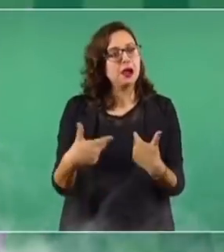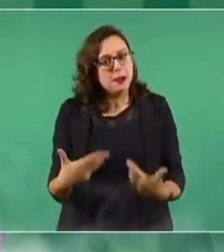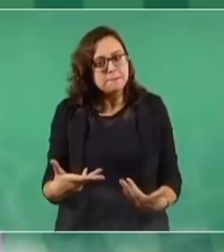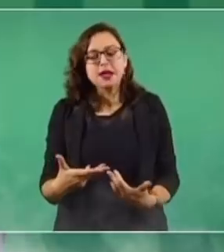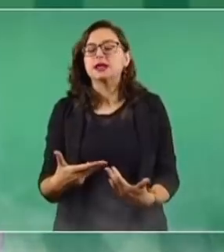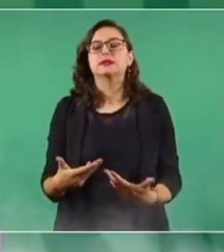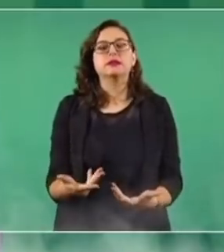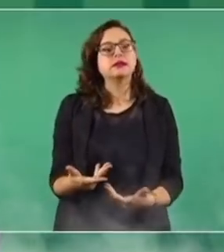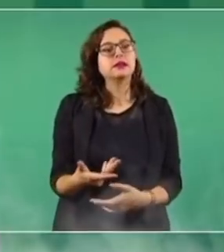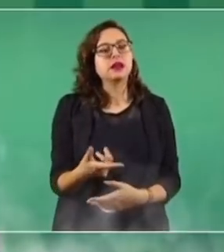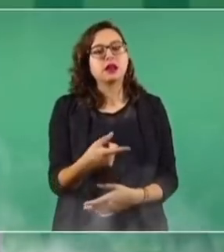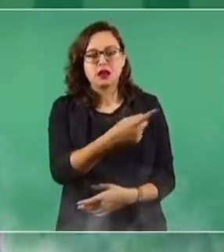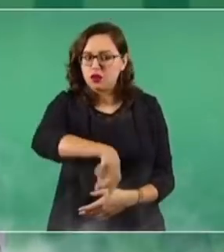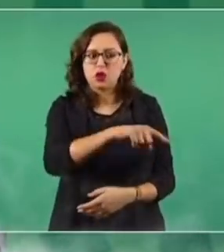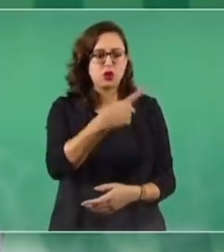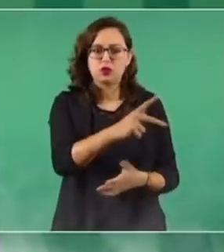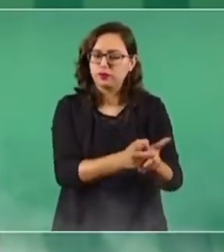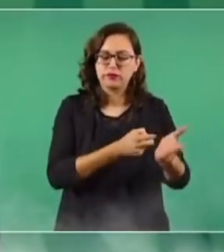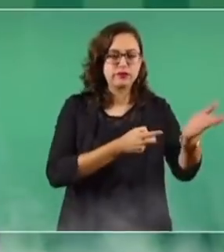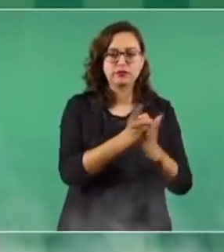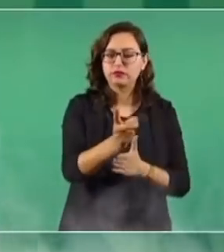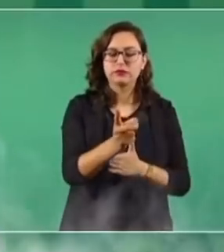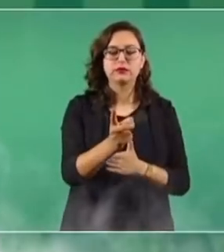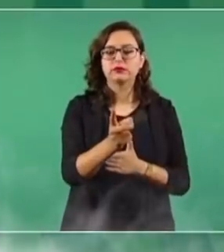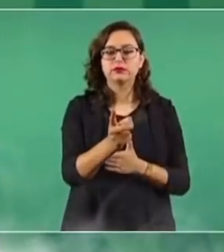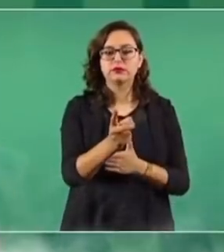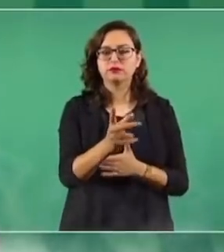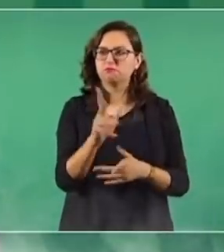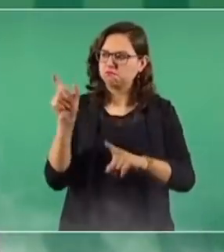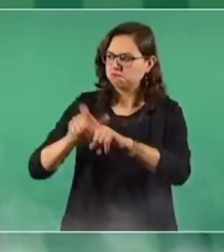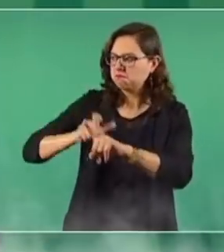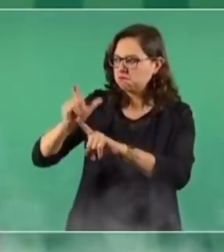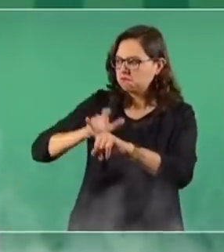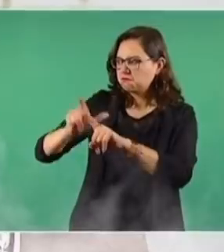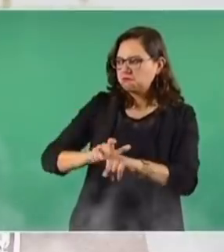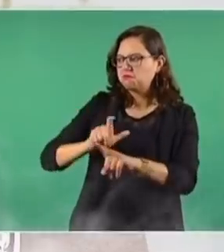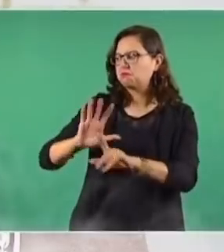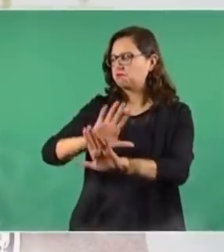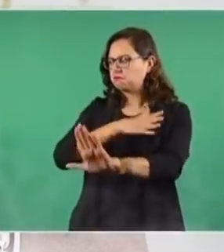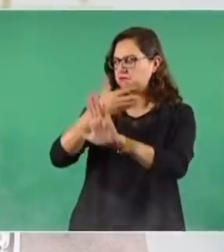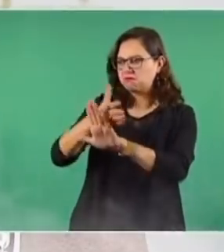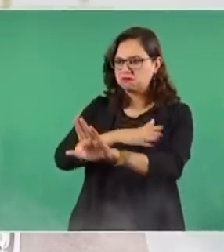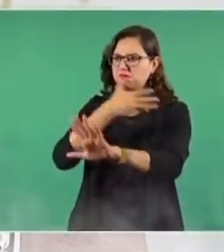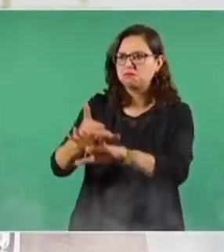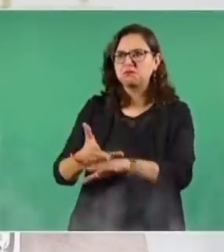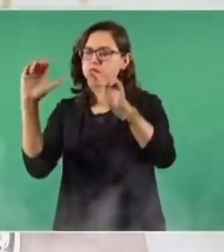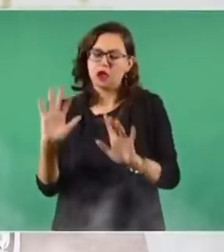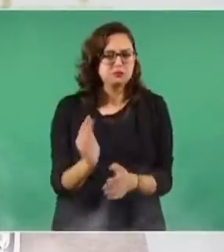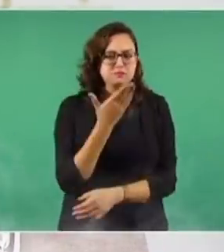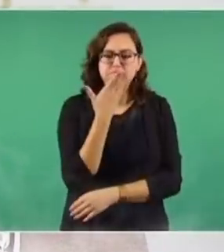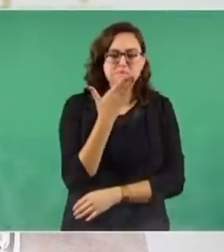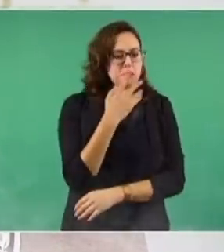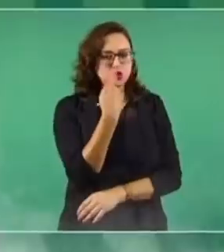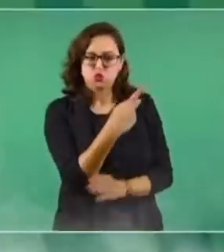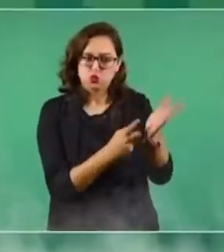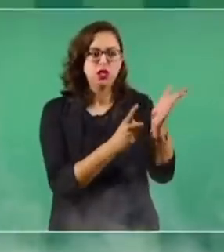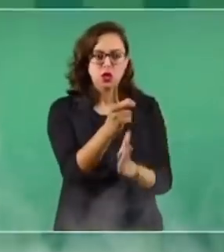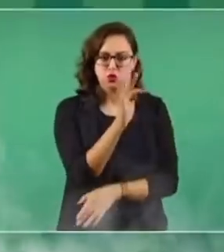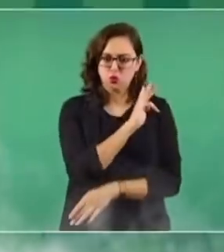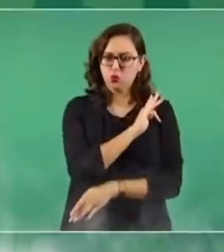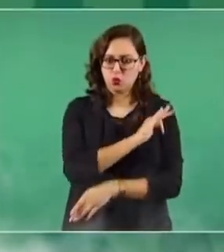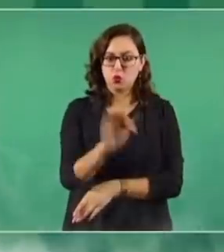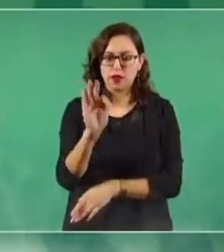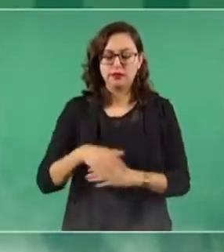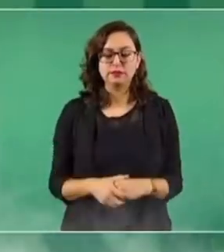el derecho es legítimo que nos critiquen, que acudan a organismos internacionales. Siempre y